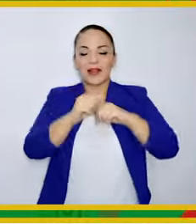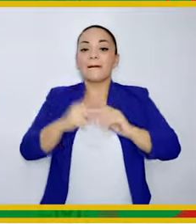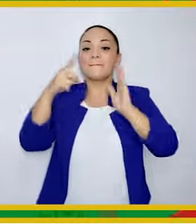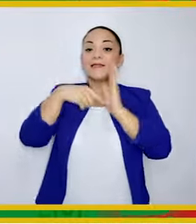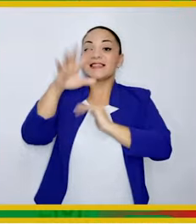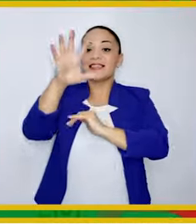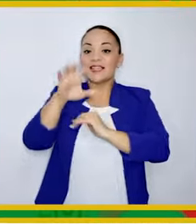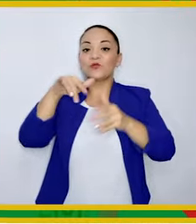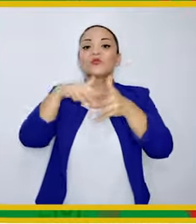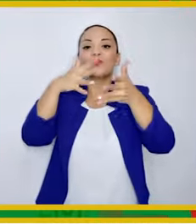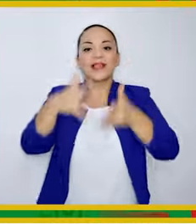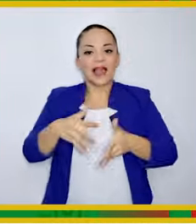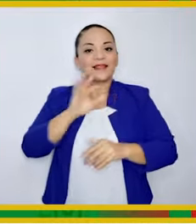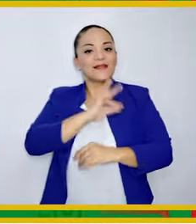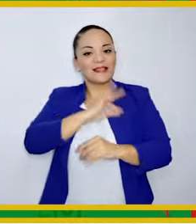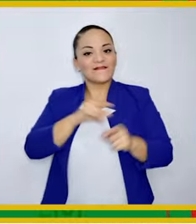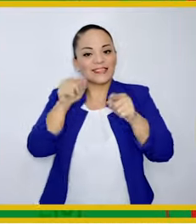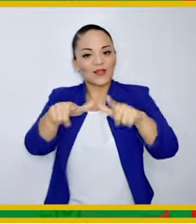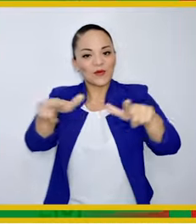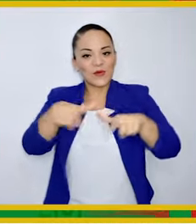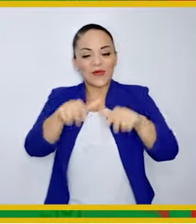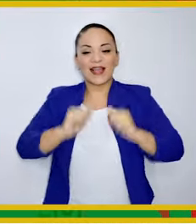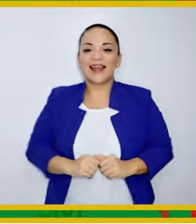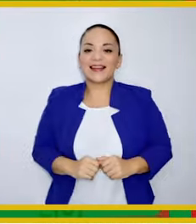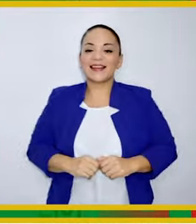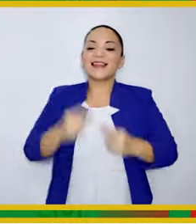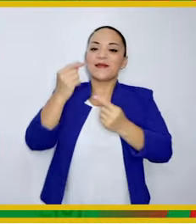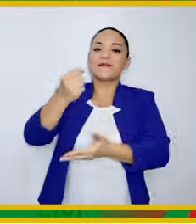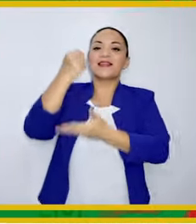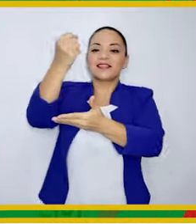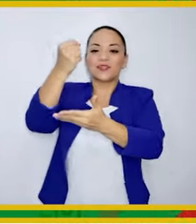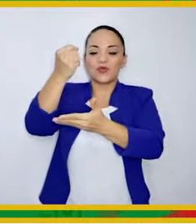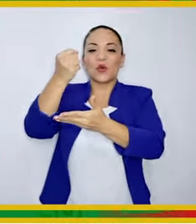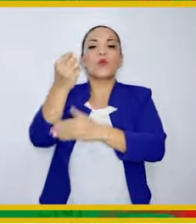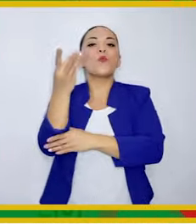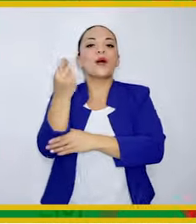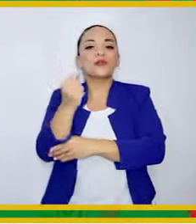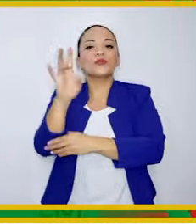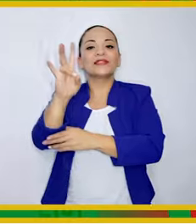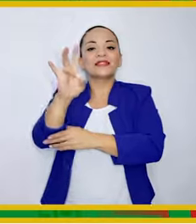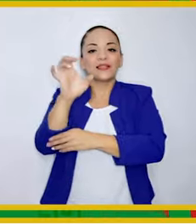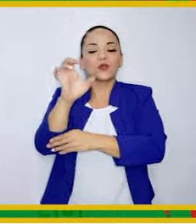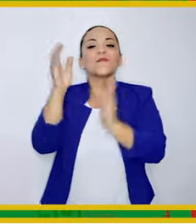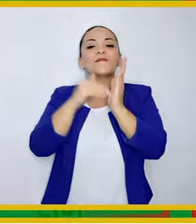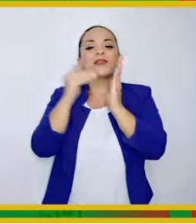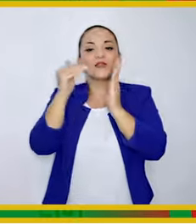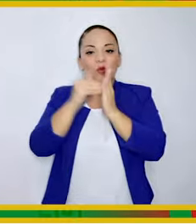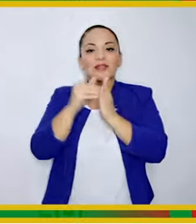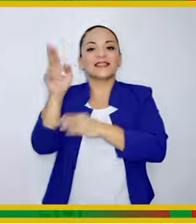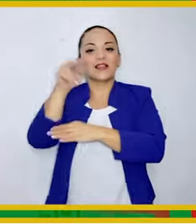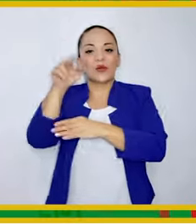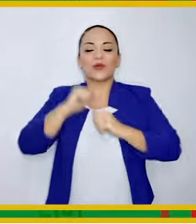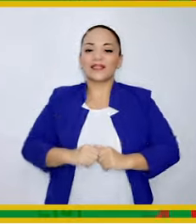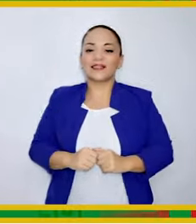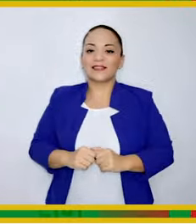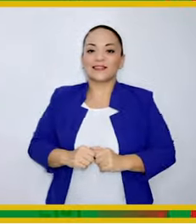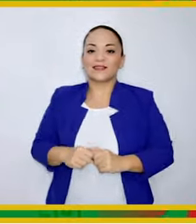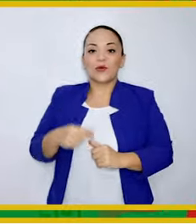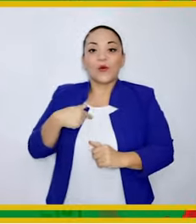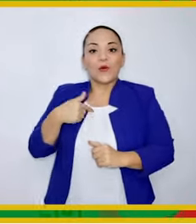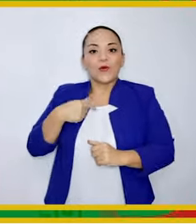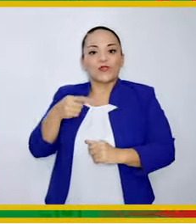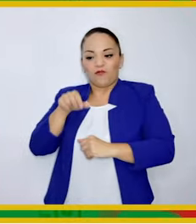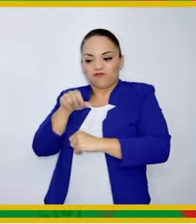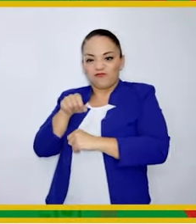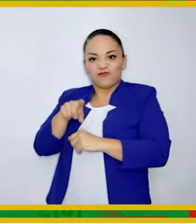la Comunidad 1.500 estudiantes beneficiados Y la inversión fue de 700 millones de